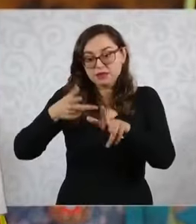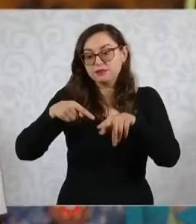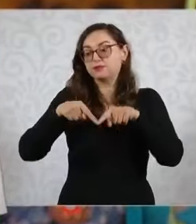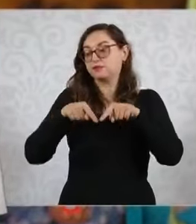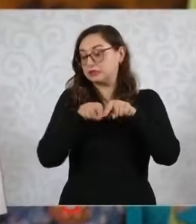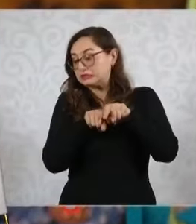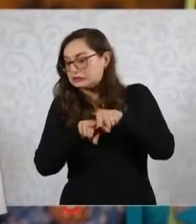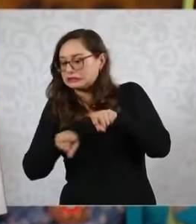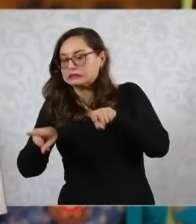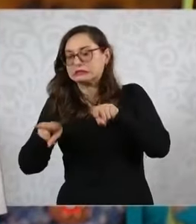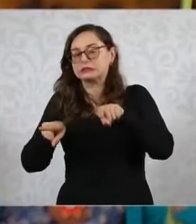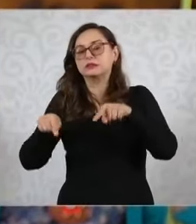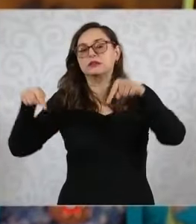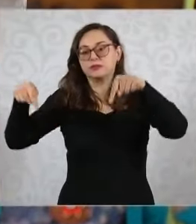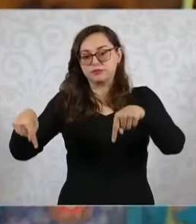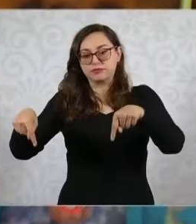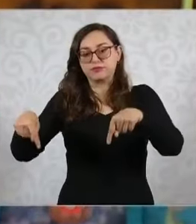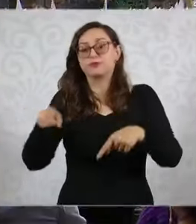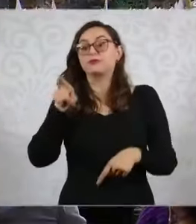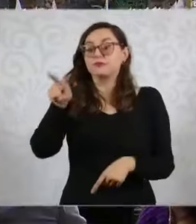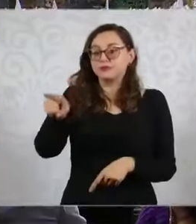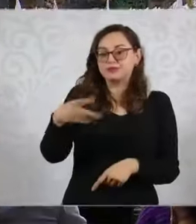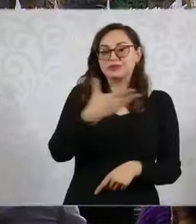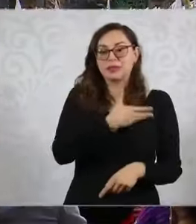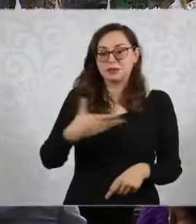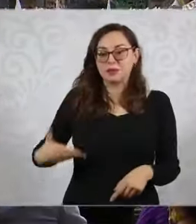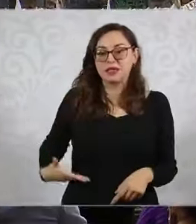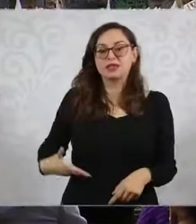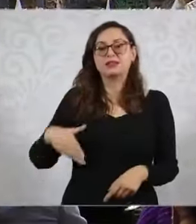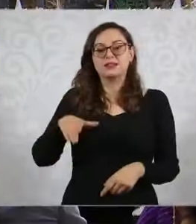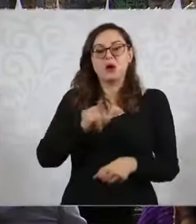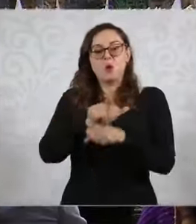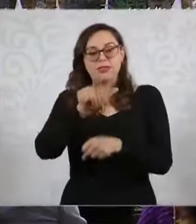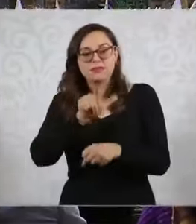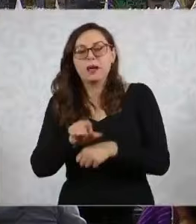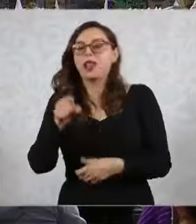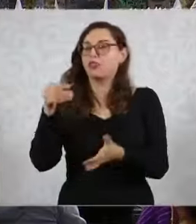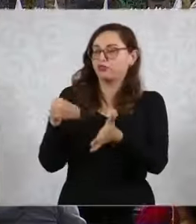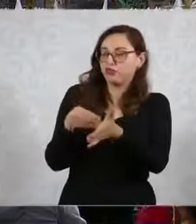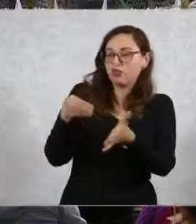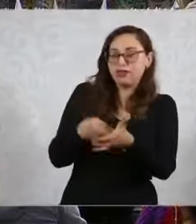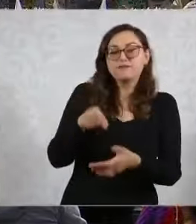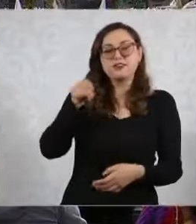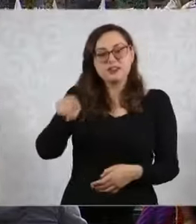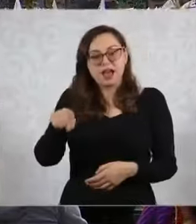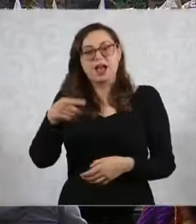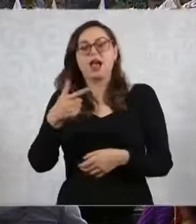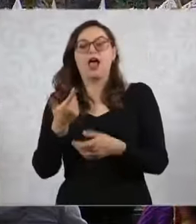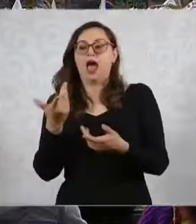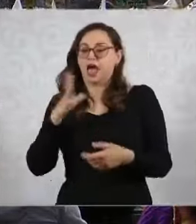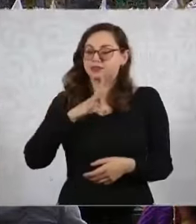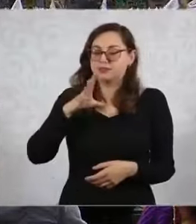nosotros todavía el presidente de Guatemala, un aplauso muy grande al presidente Arevalo.